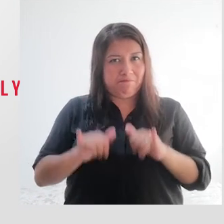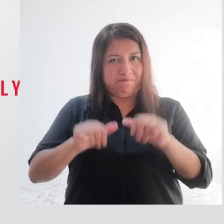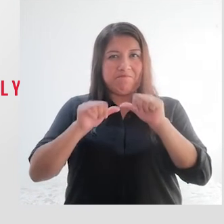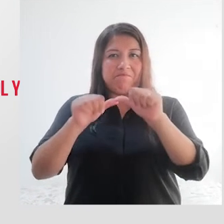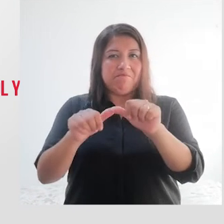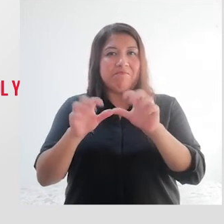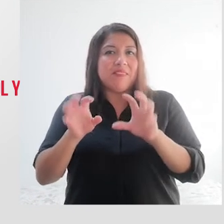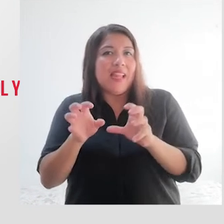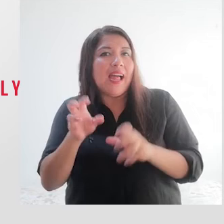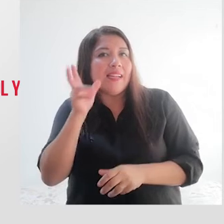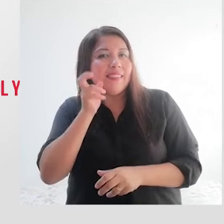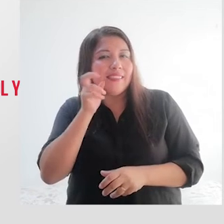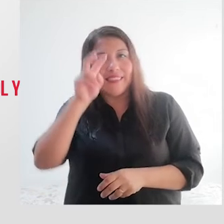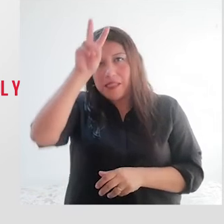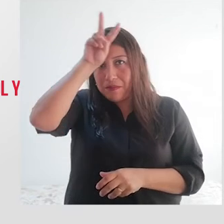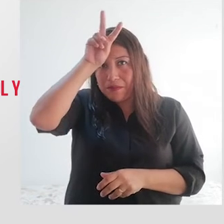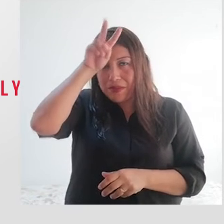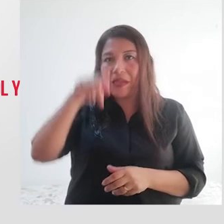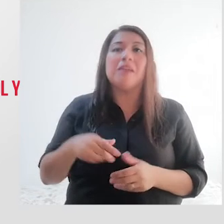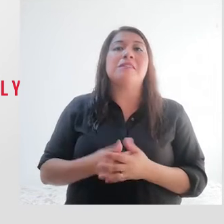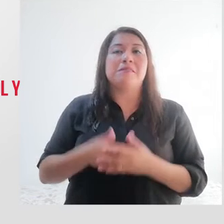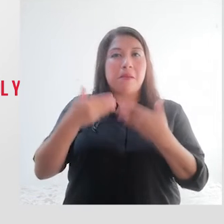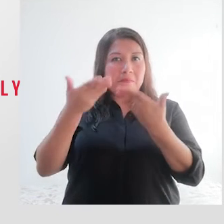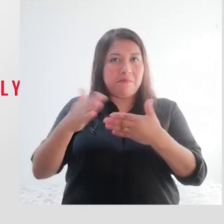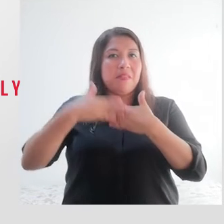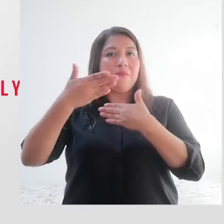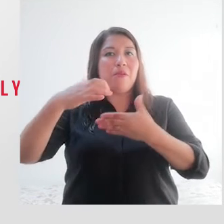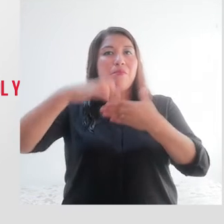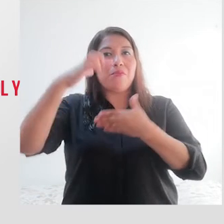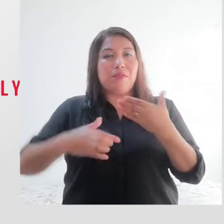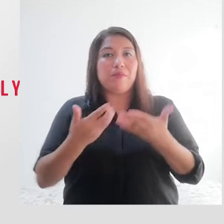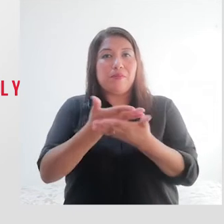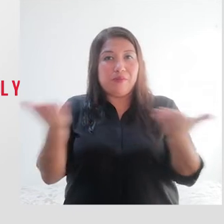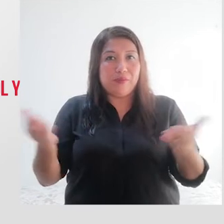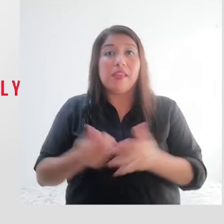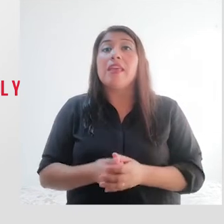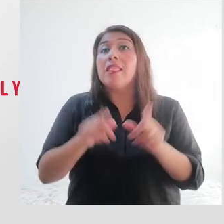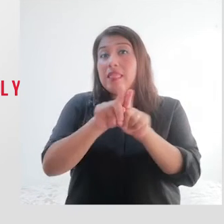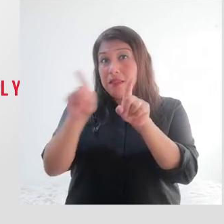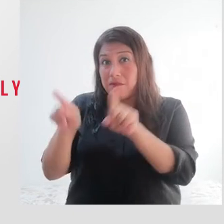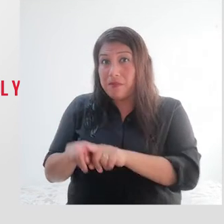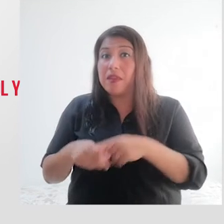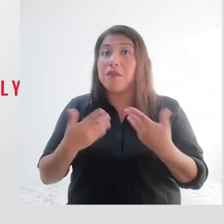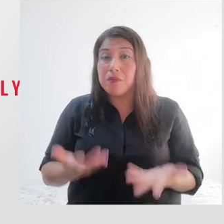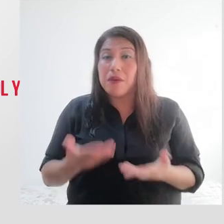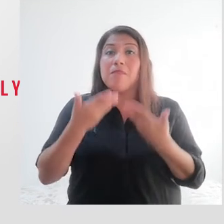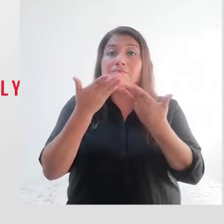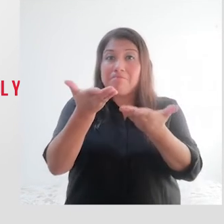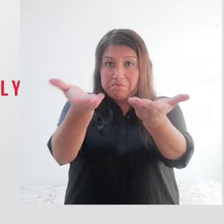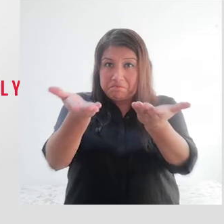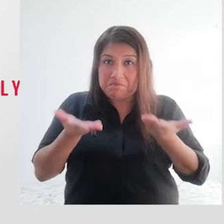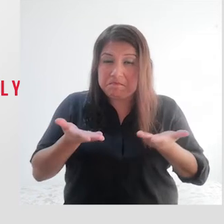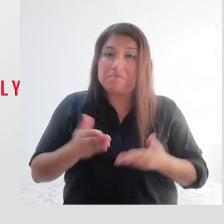quédense en Radio Nacional del Perú, que hay una programación especial para todos ustedes. Y además, le hacemos